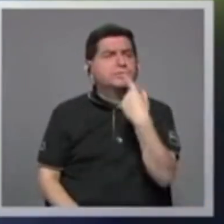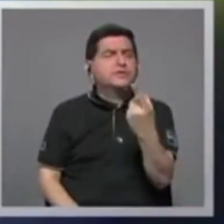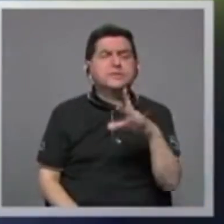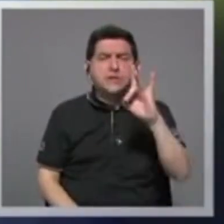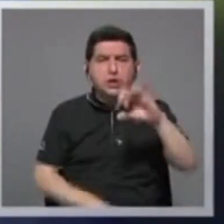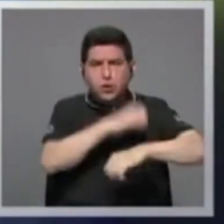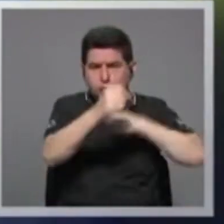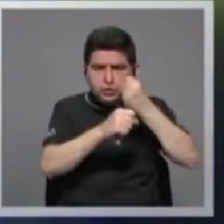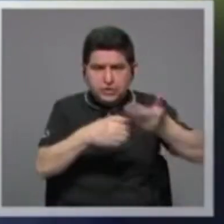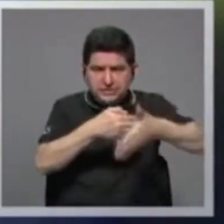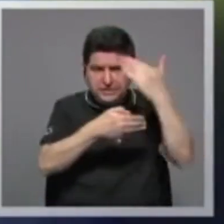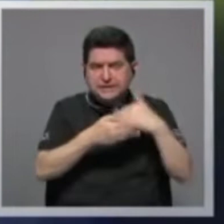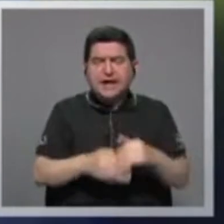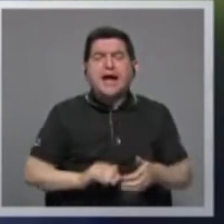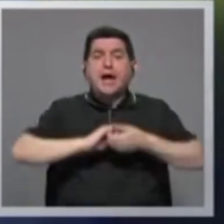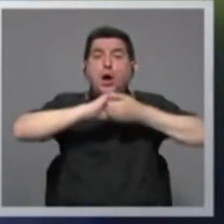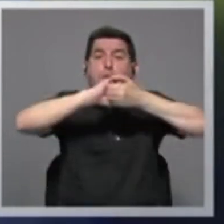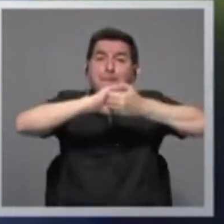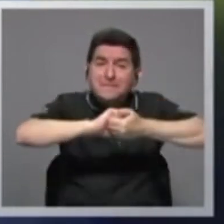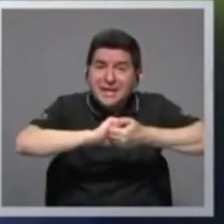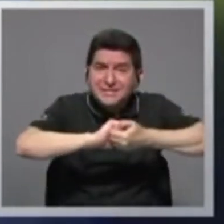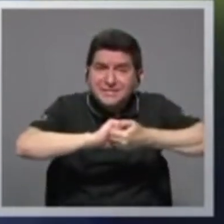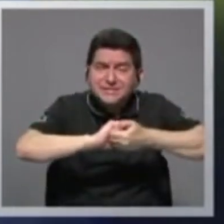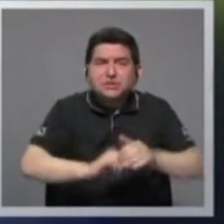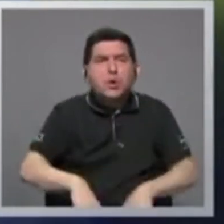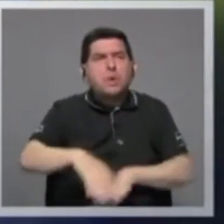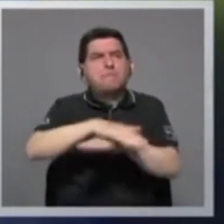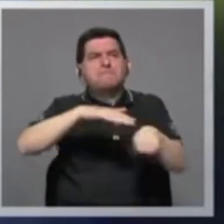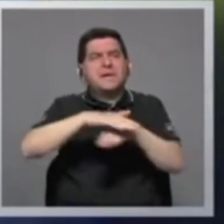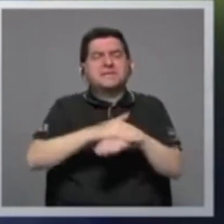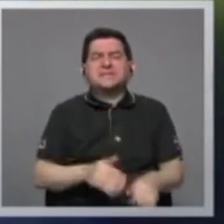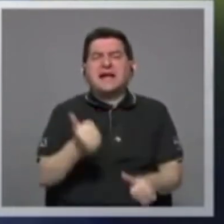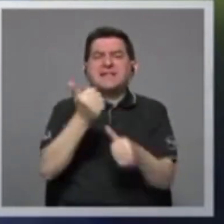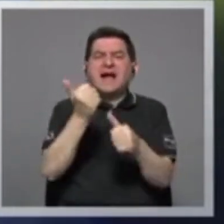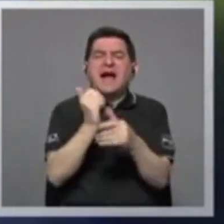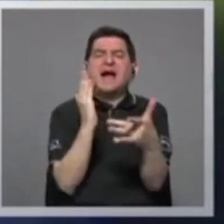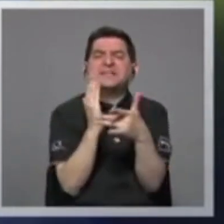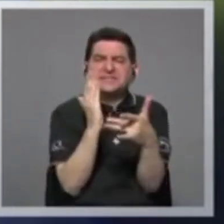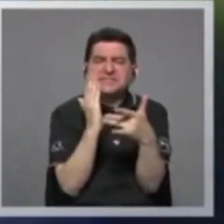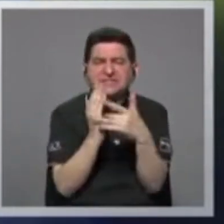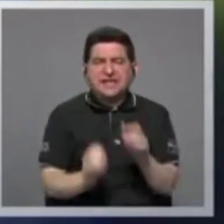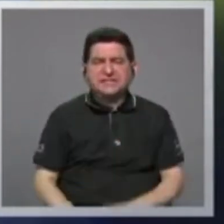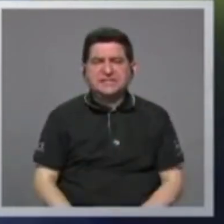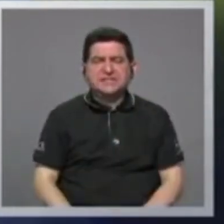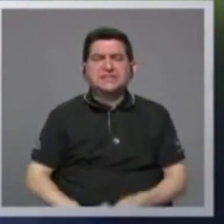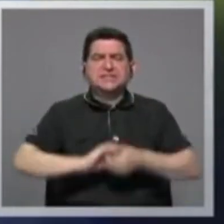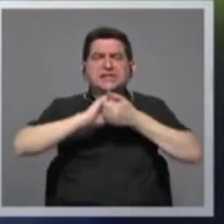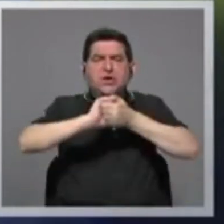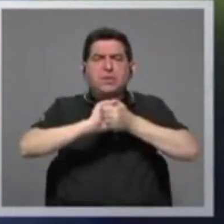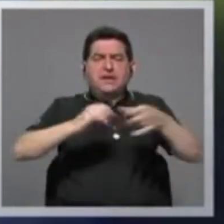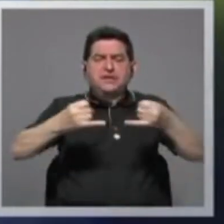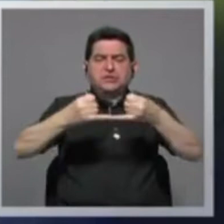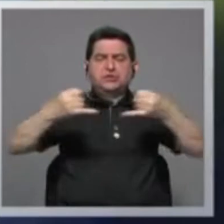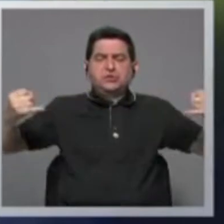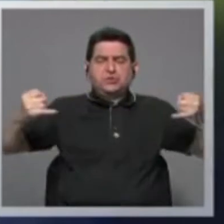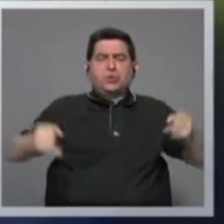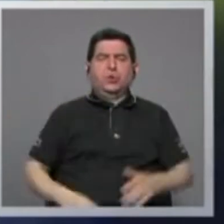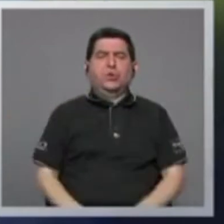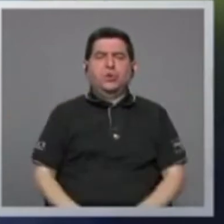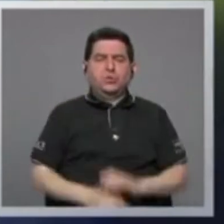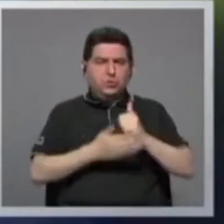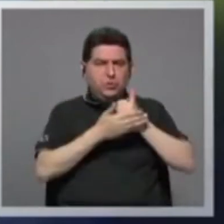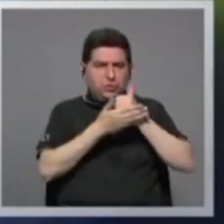80 años la cooperación era basada en la asistencia técnica, era una cooperación lineal, cooperante,